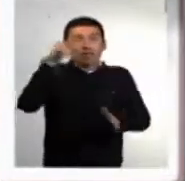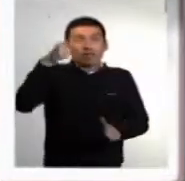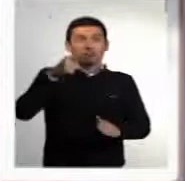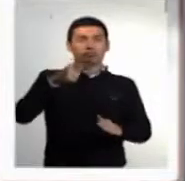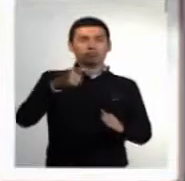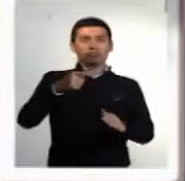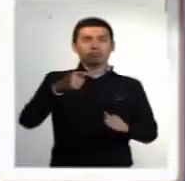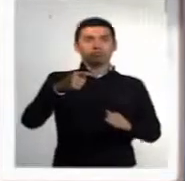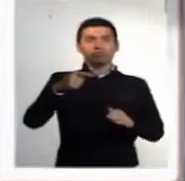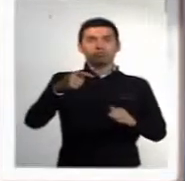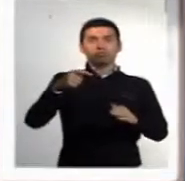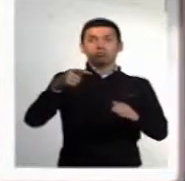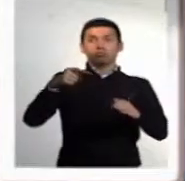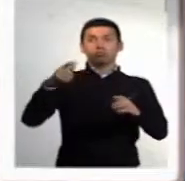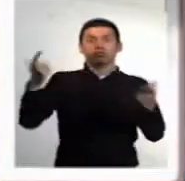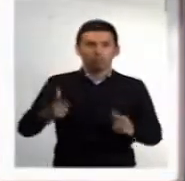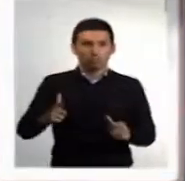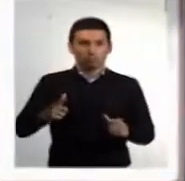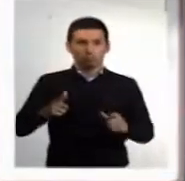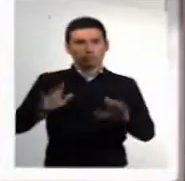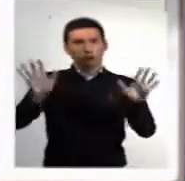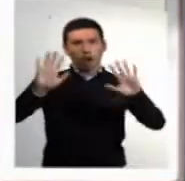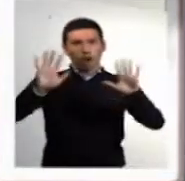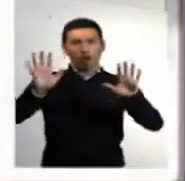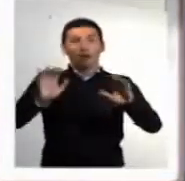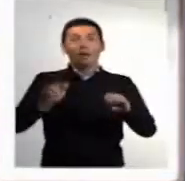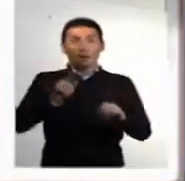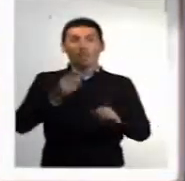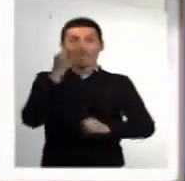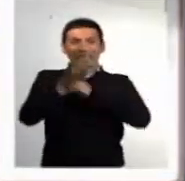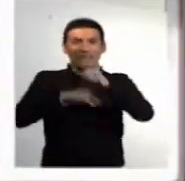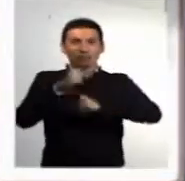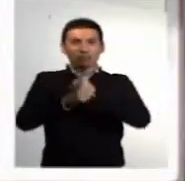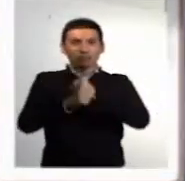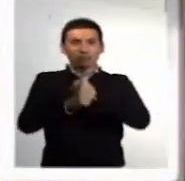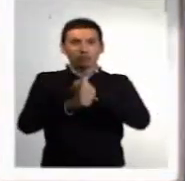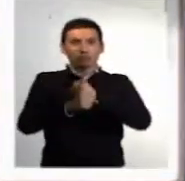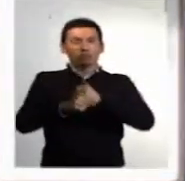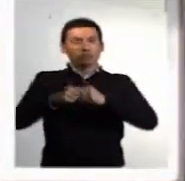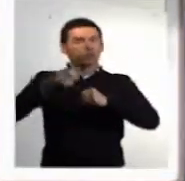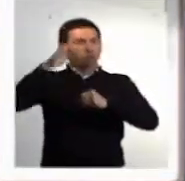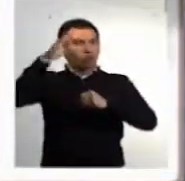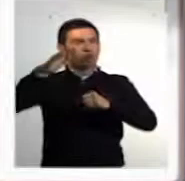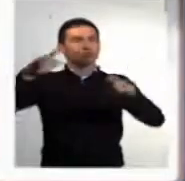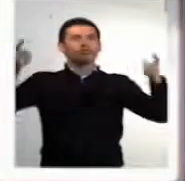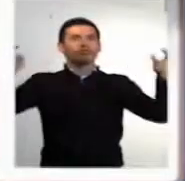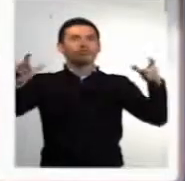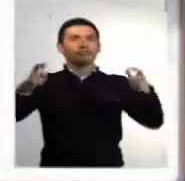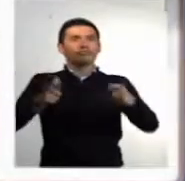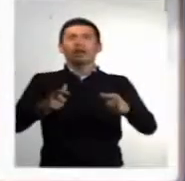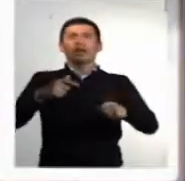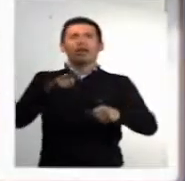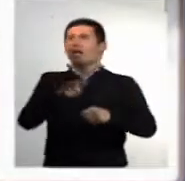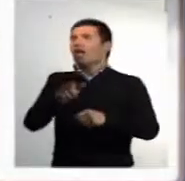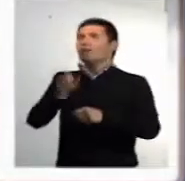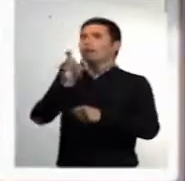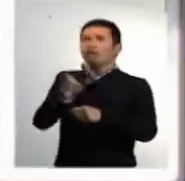inmediatamente, pero en un plazo de tres o cuatro años, evitarían la consulta de un montón de gente por tonterías.